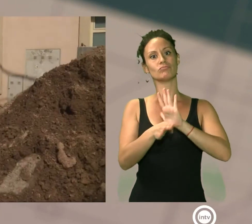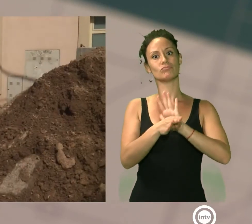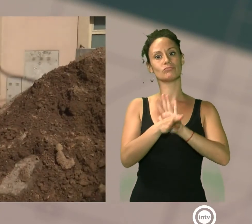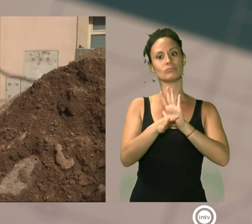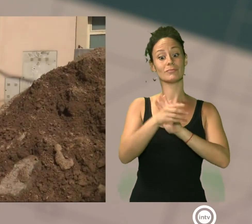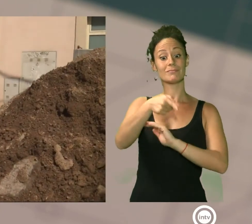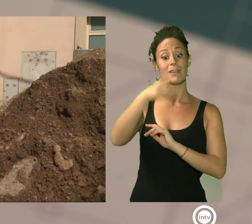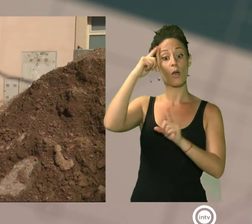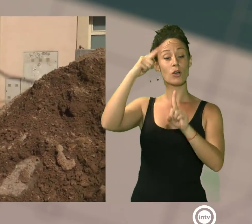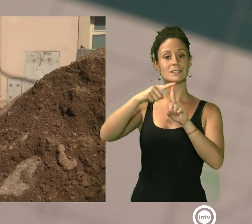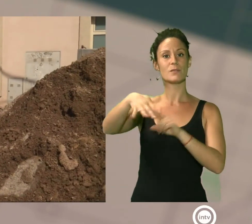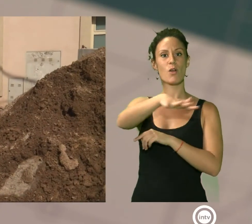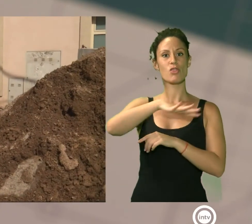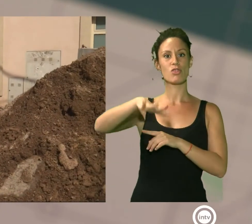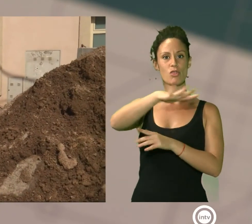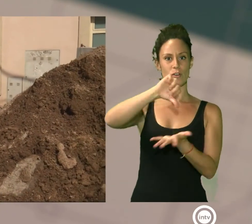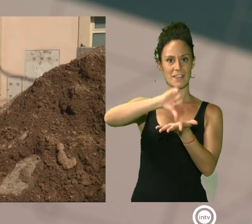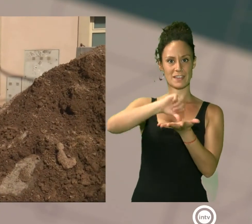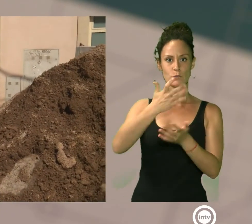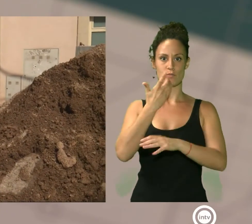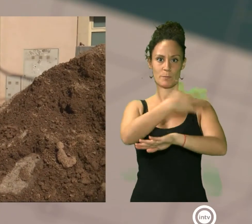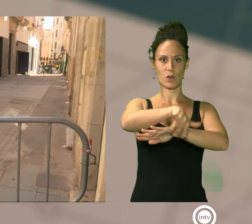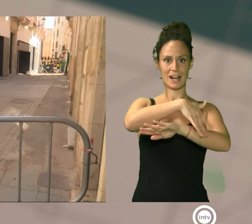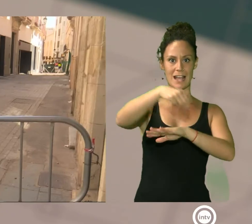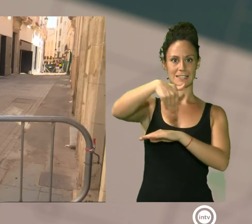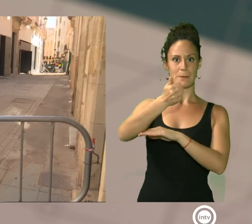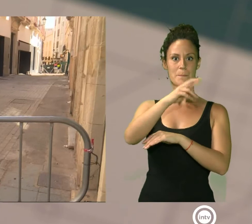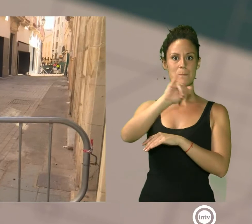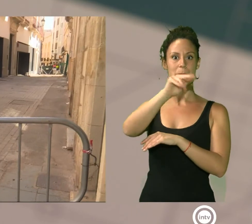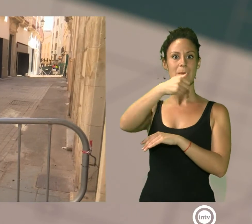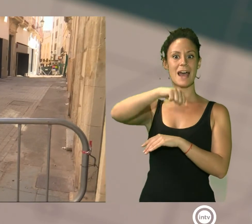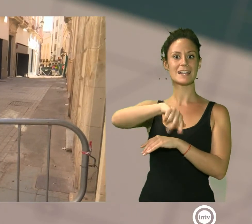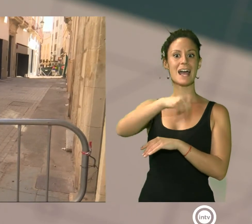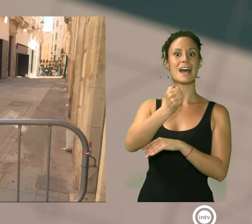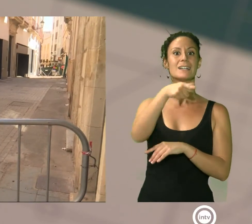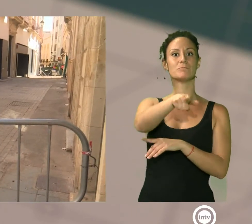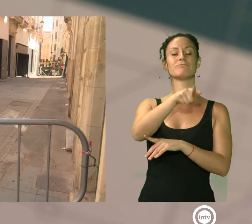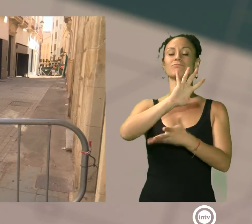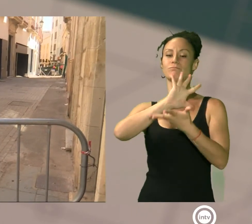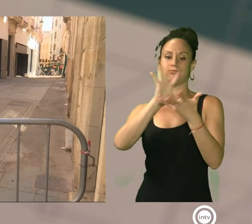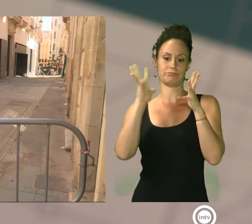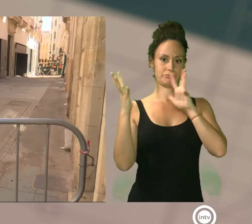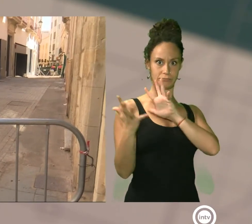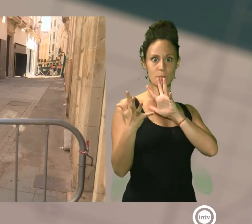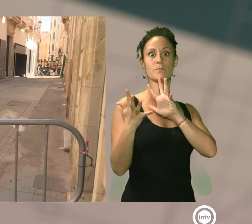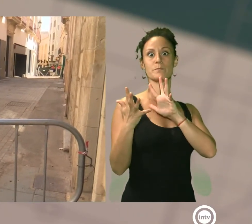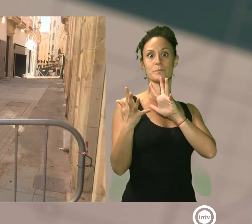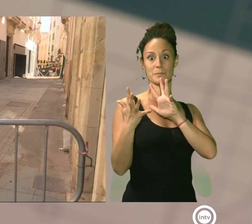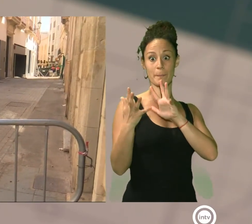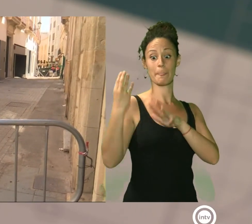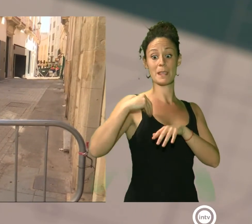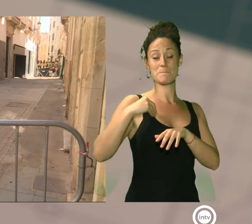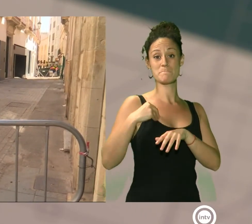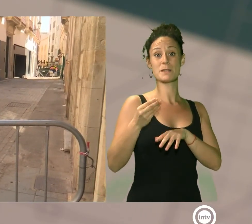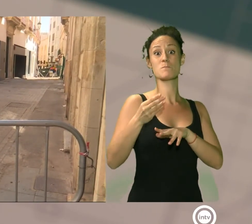afecta a calles históricas como Mariana, vayan a experimentar una extraordinaria transformación que se sumará a las numerosas